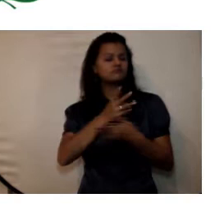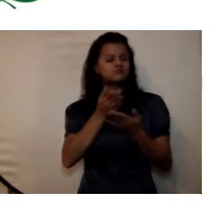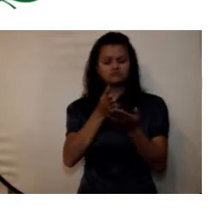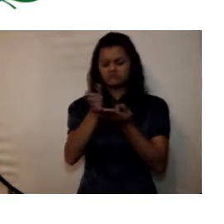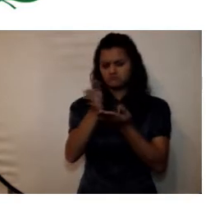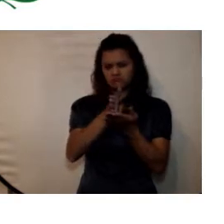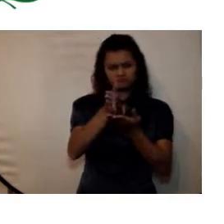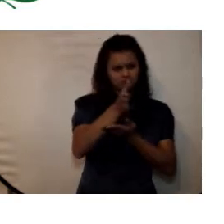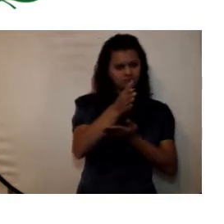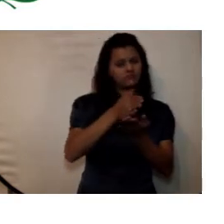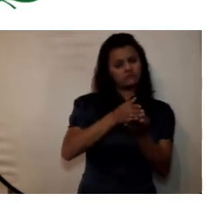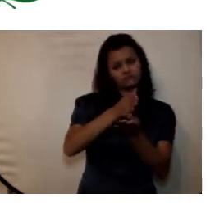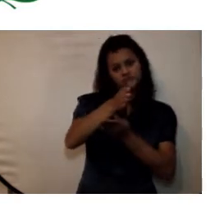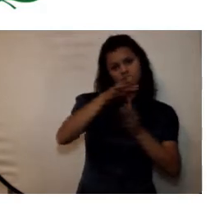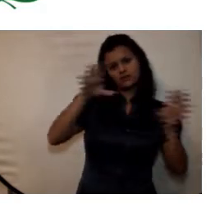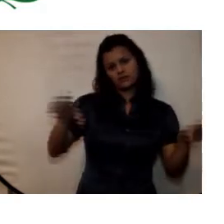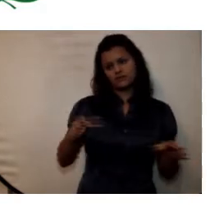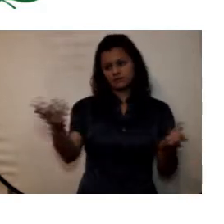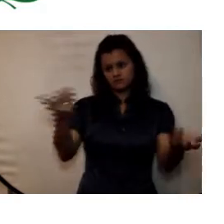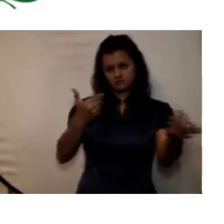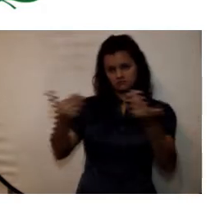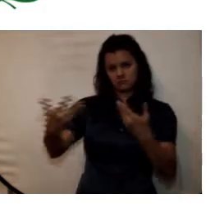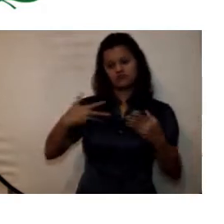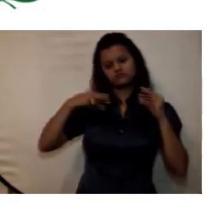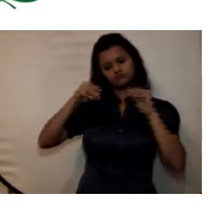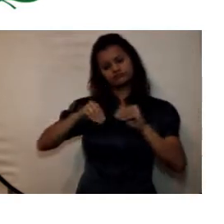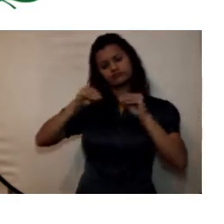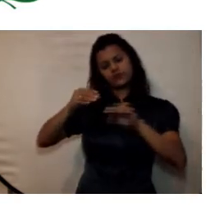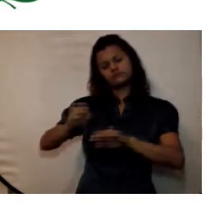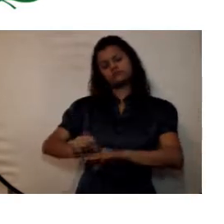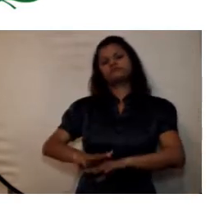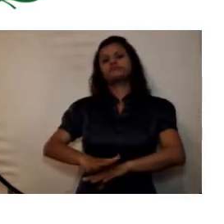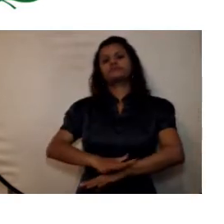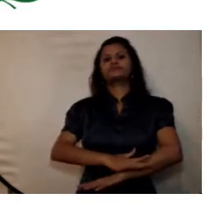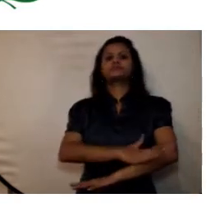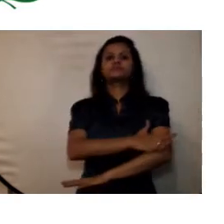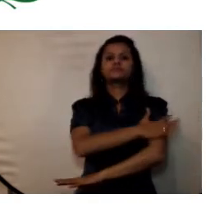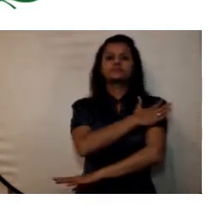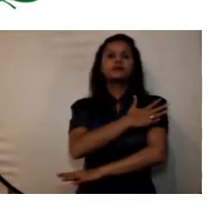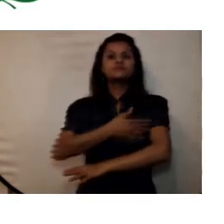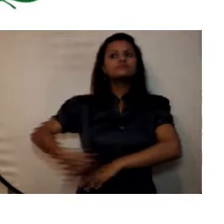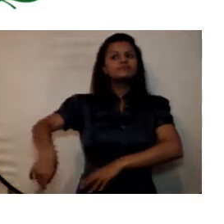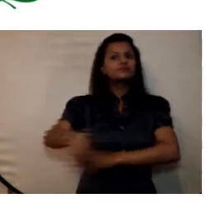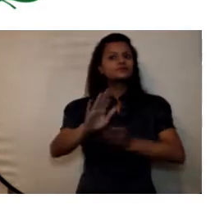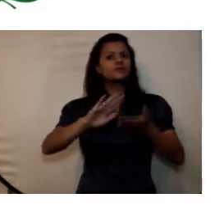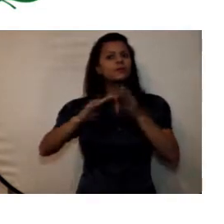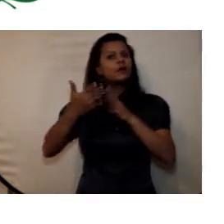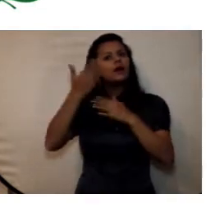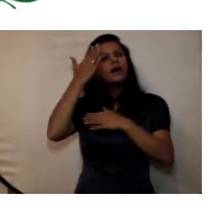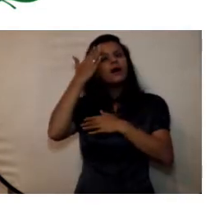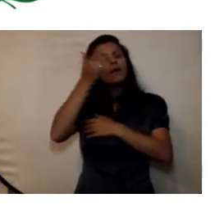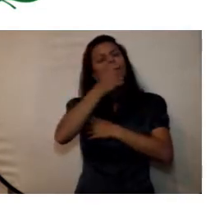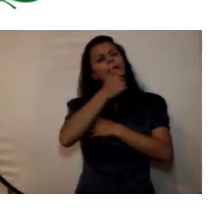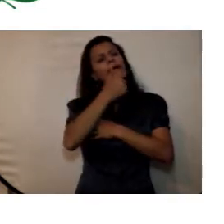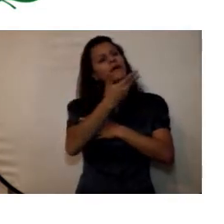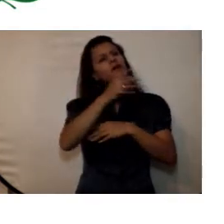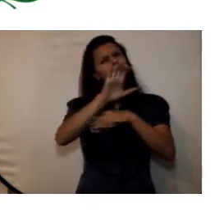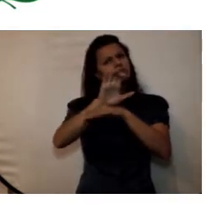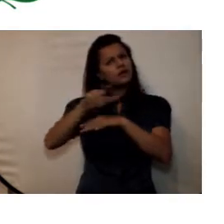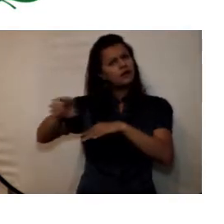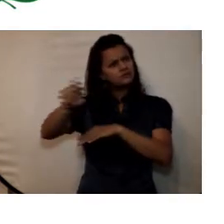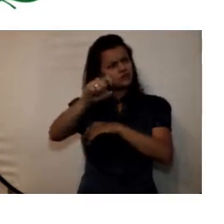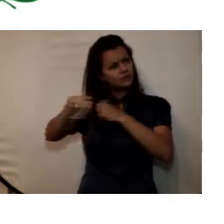desarrollamos actividades de sensibilización para que nuestra comunidad tenga conocimiento sobre entidades de apoyo sobre